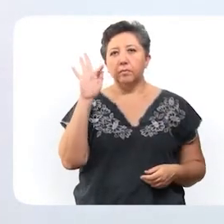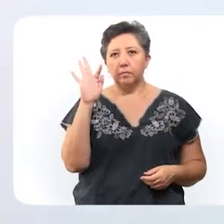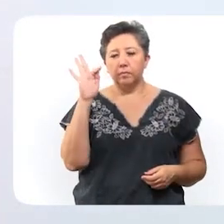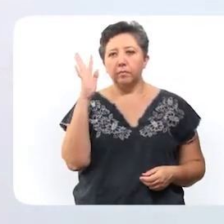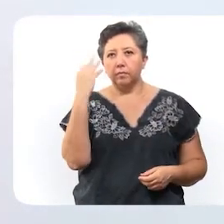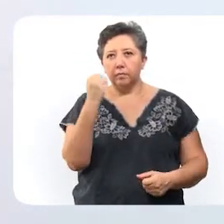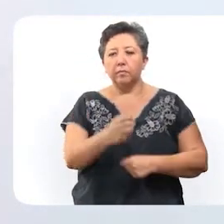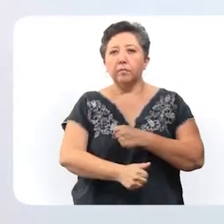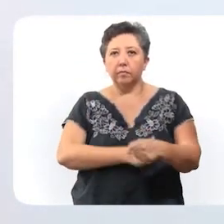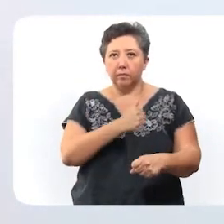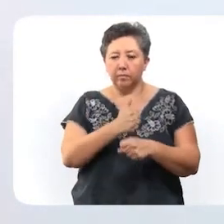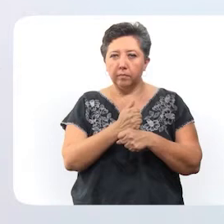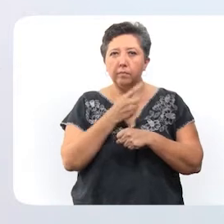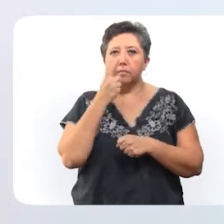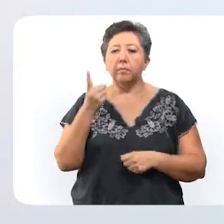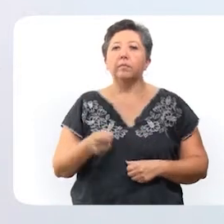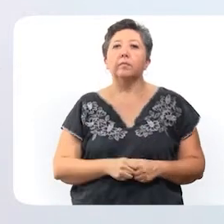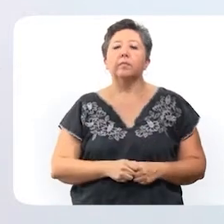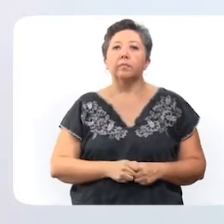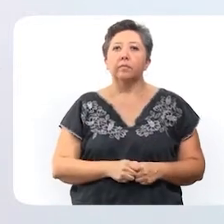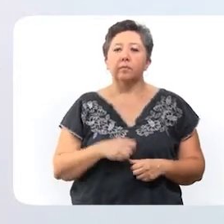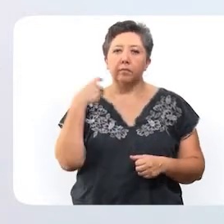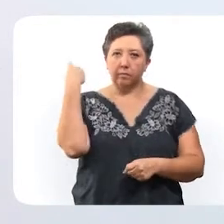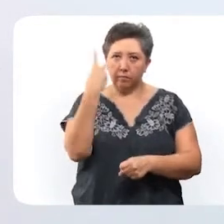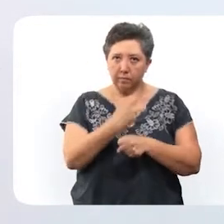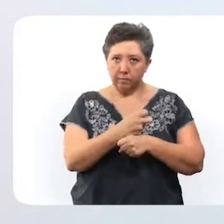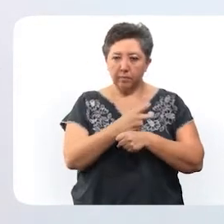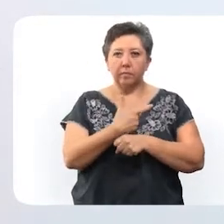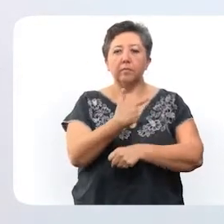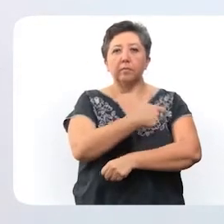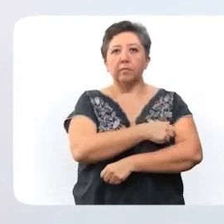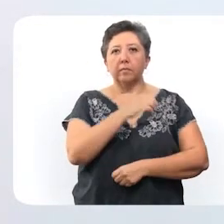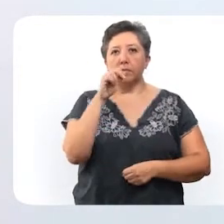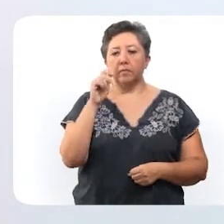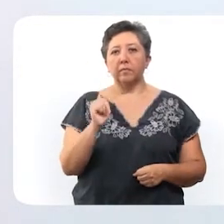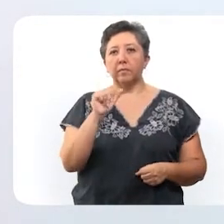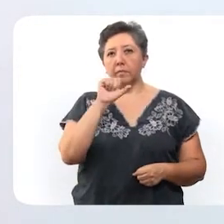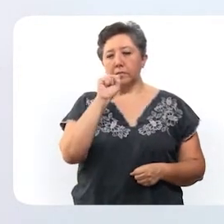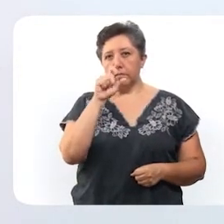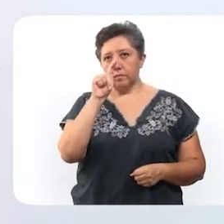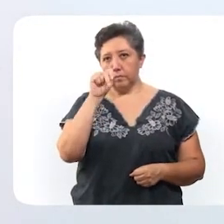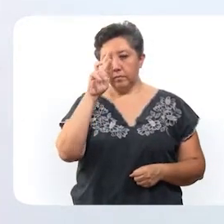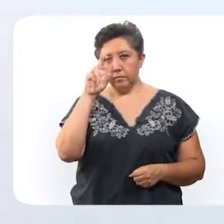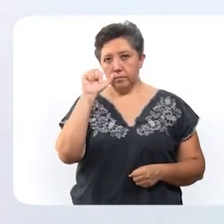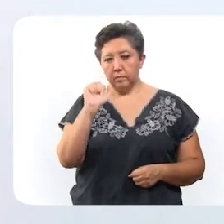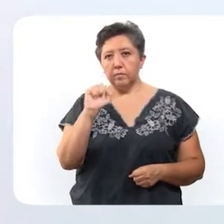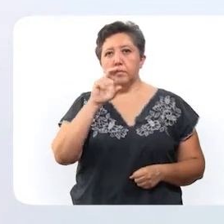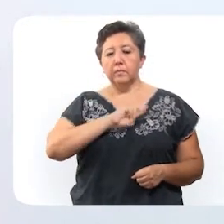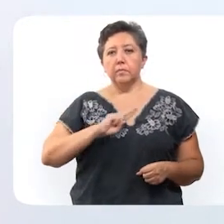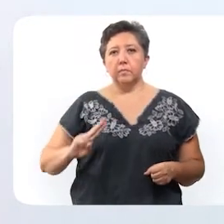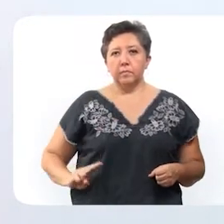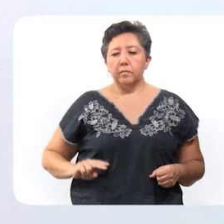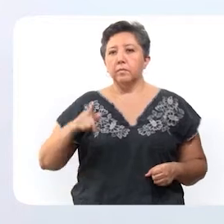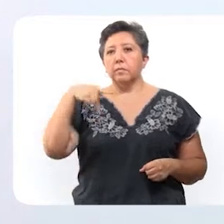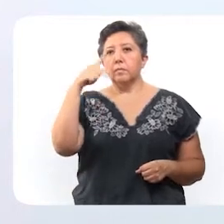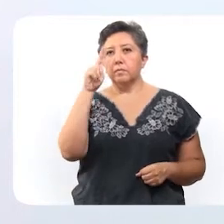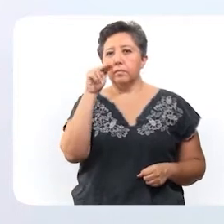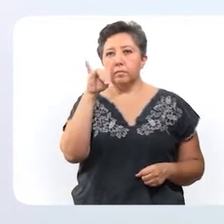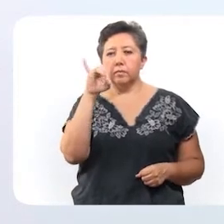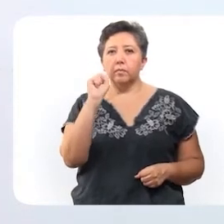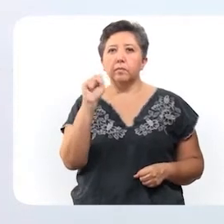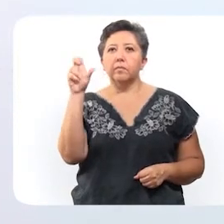40 a 49 años correspondiente a la segunda dosis de la farmacéutica AstraZeneca en Humán y Canacín.